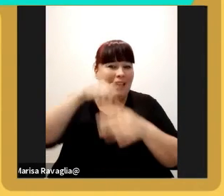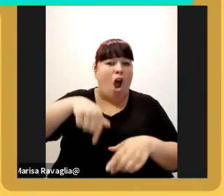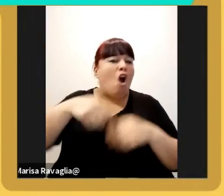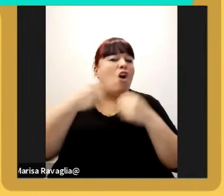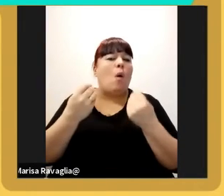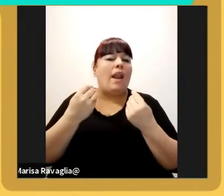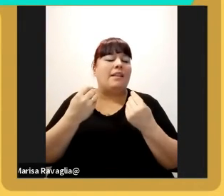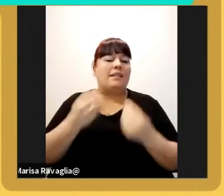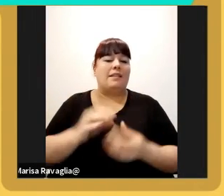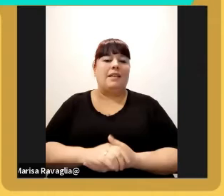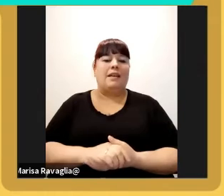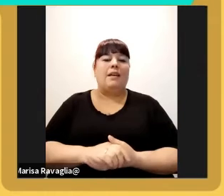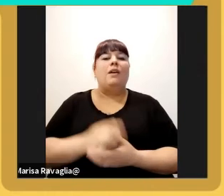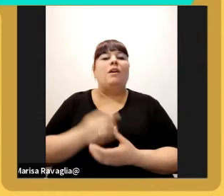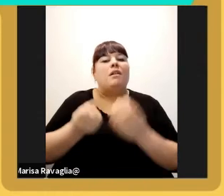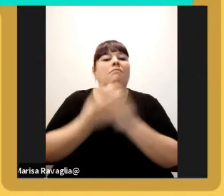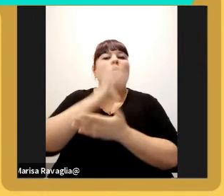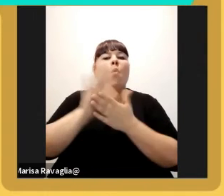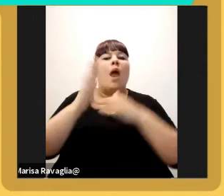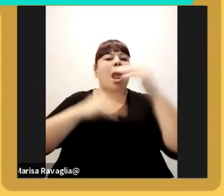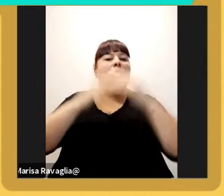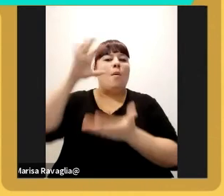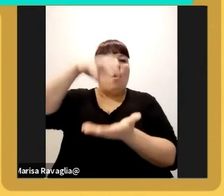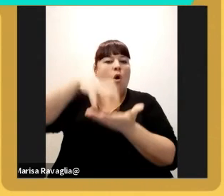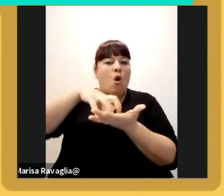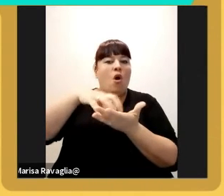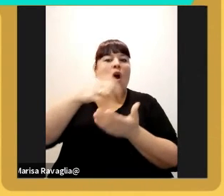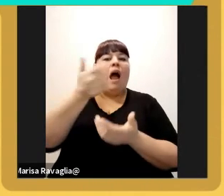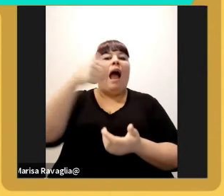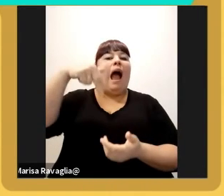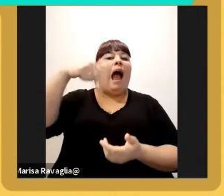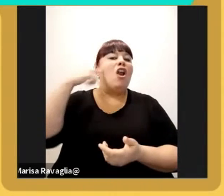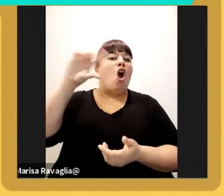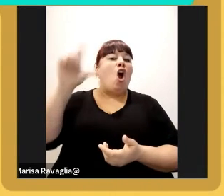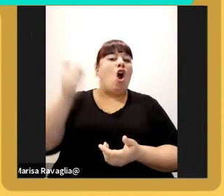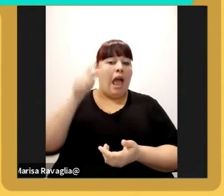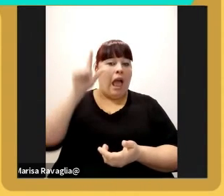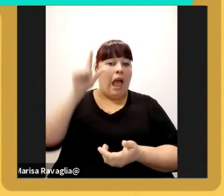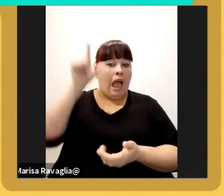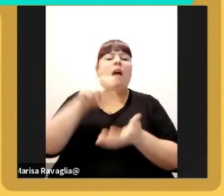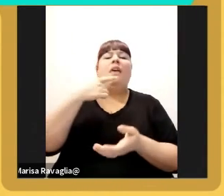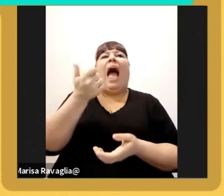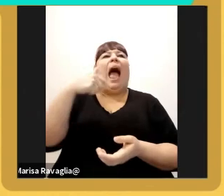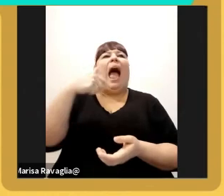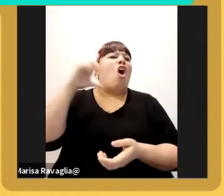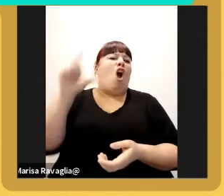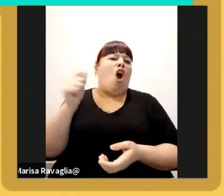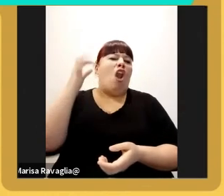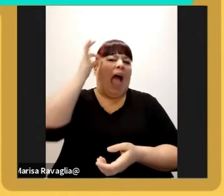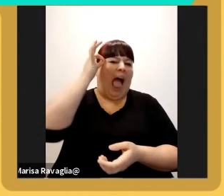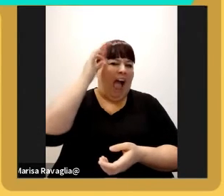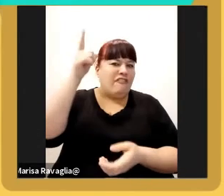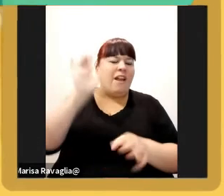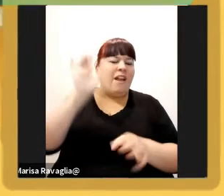estamos construyendo una planta en Luanda Angola que uno dice Angola África y